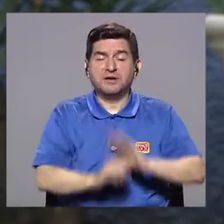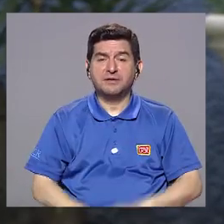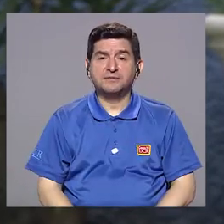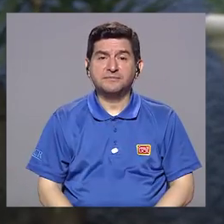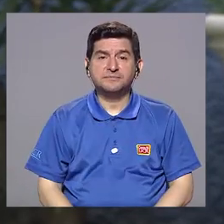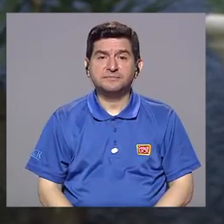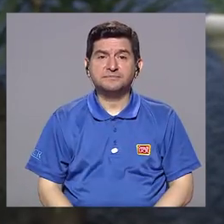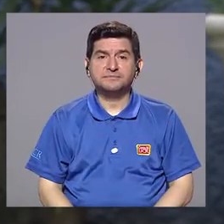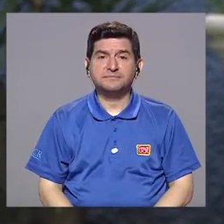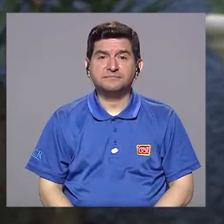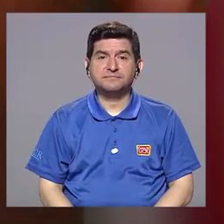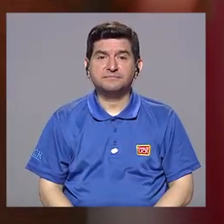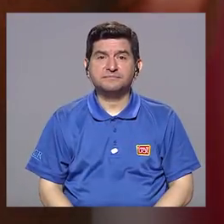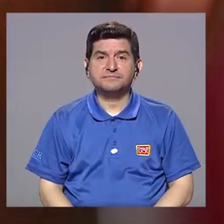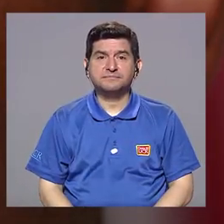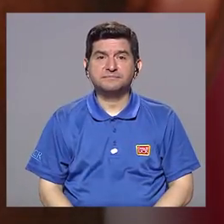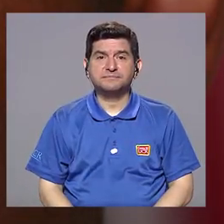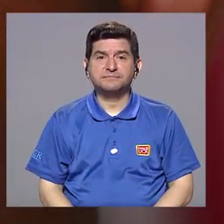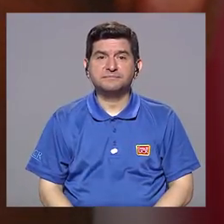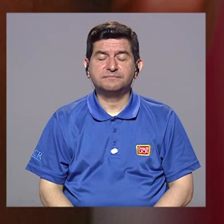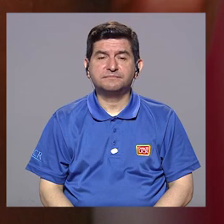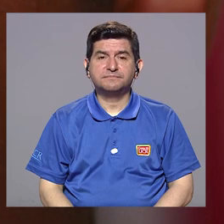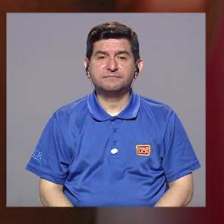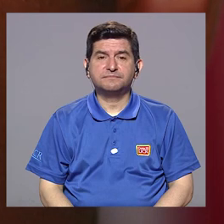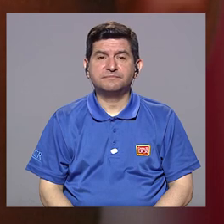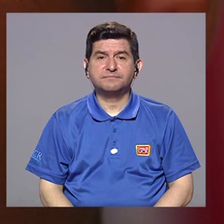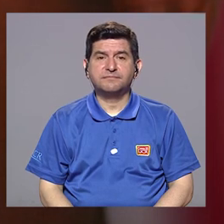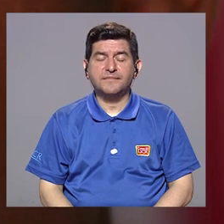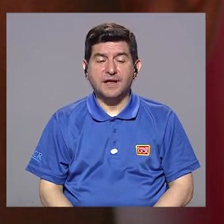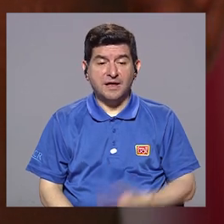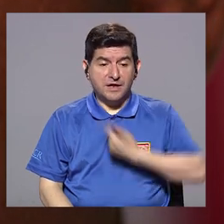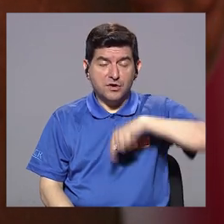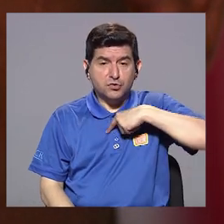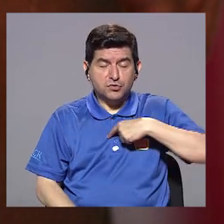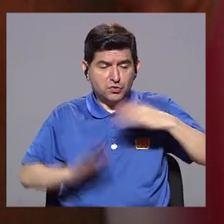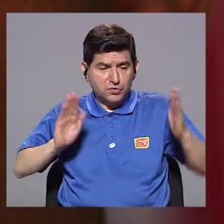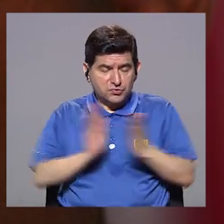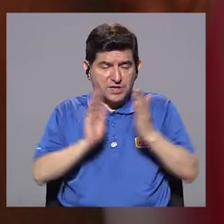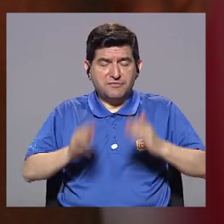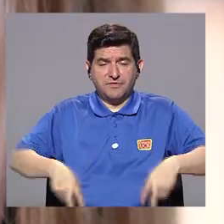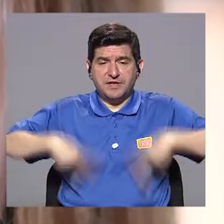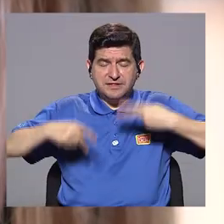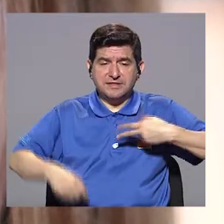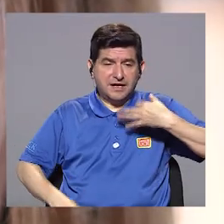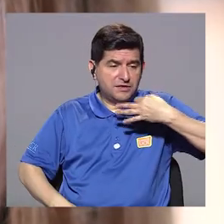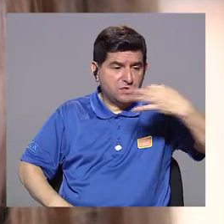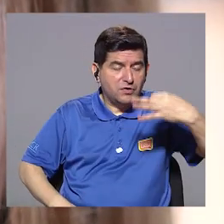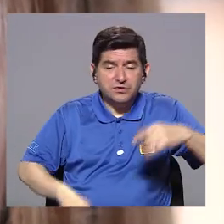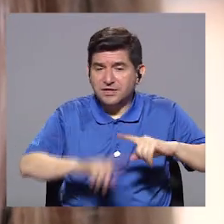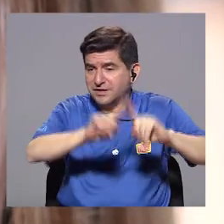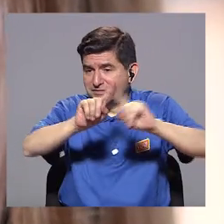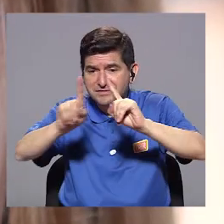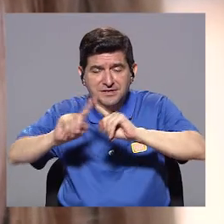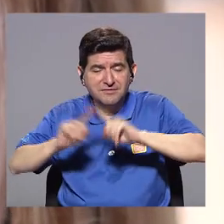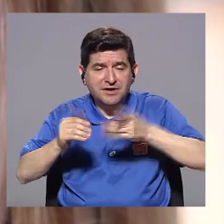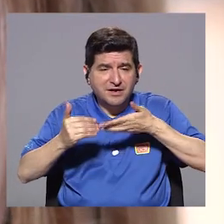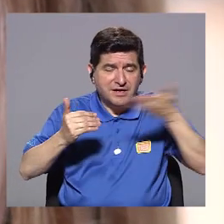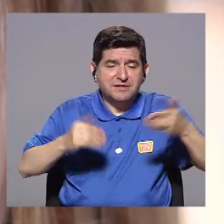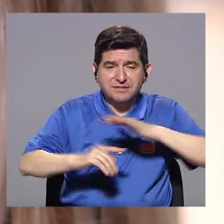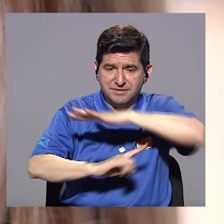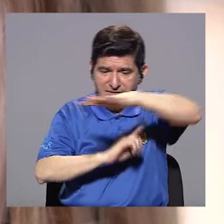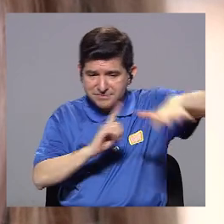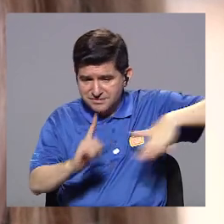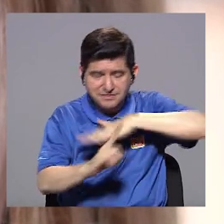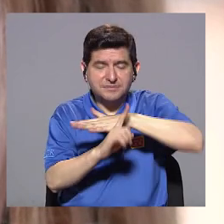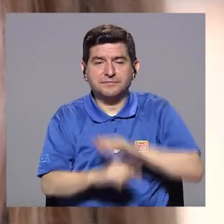de cómo vamos enfrentando la vida en nuestro día a día dependiendo de varios factores